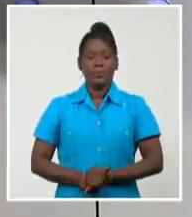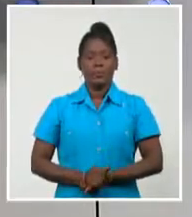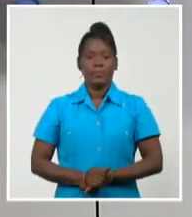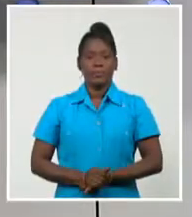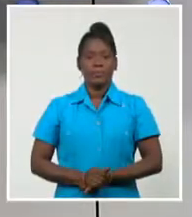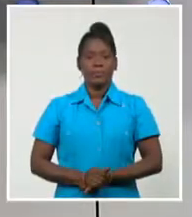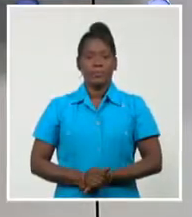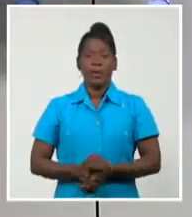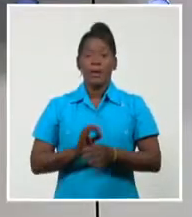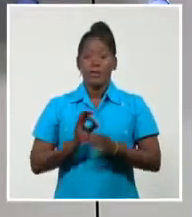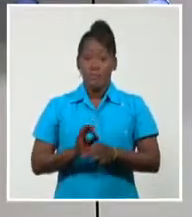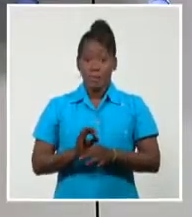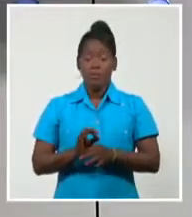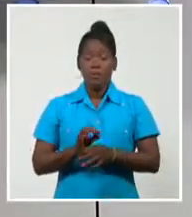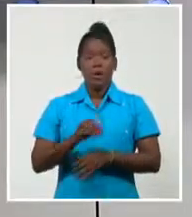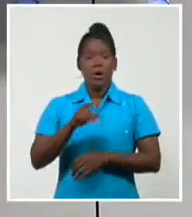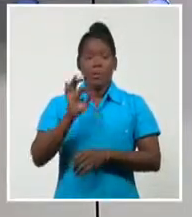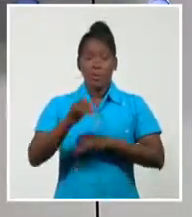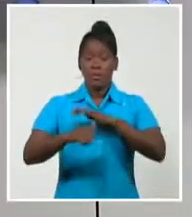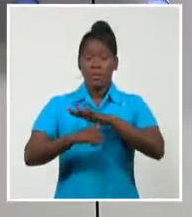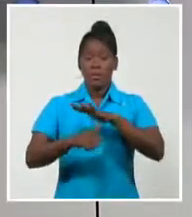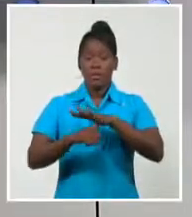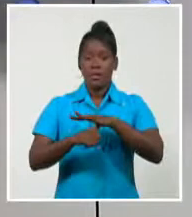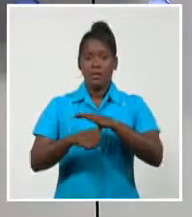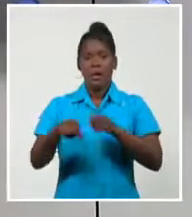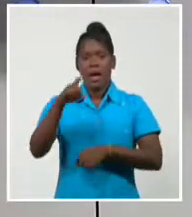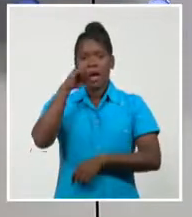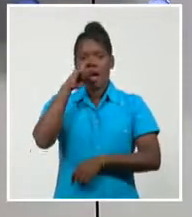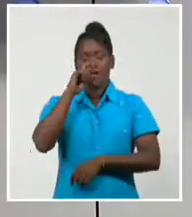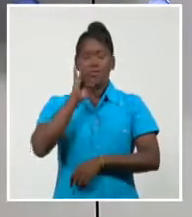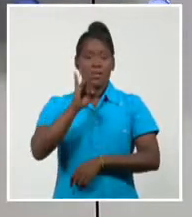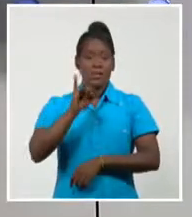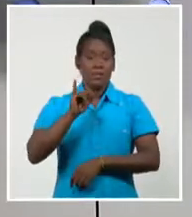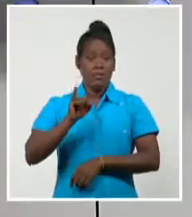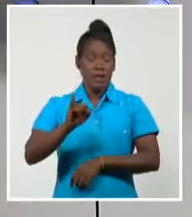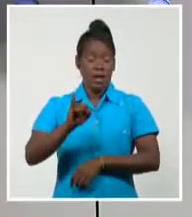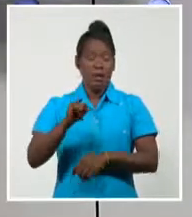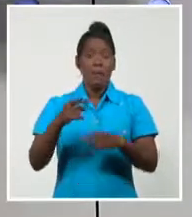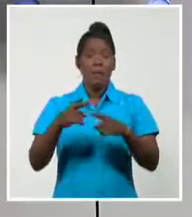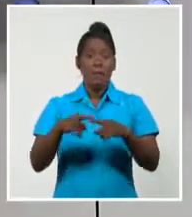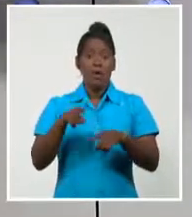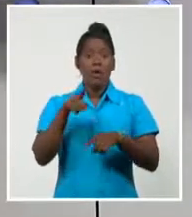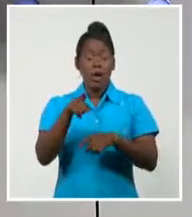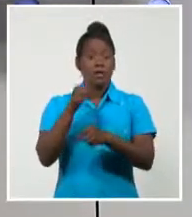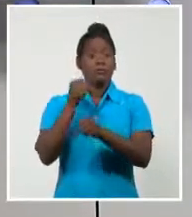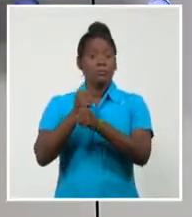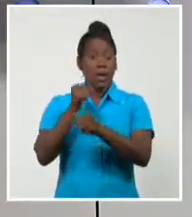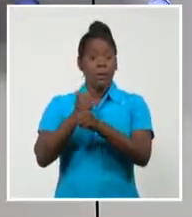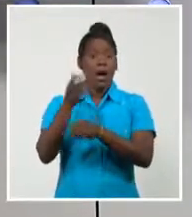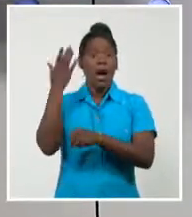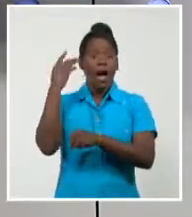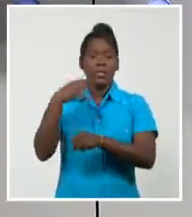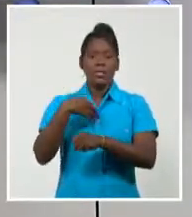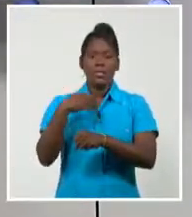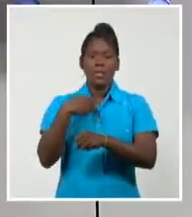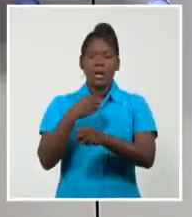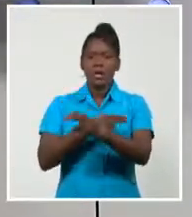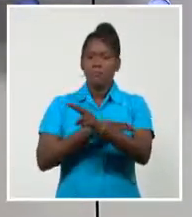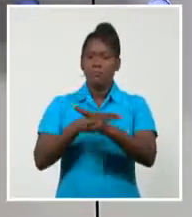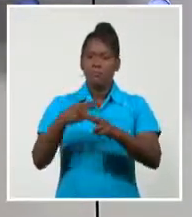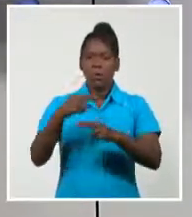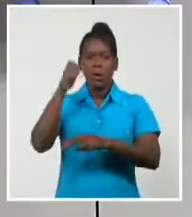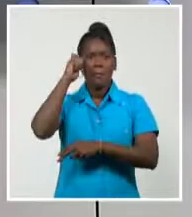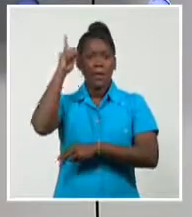Sagasti, de 76 años, quien asume las riendas del Perú, es ingeniero de profesión y tiene una larga experiencia nacional e